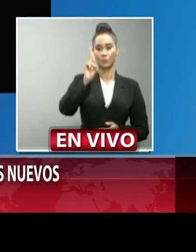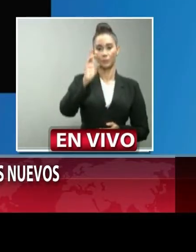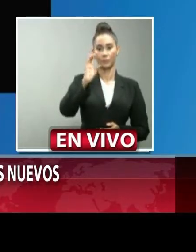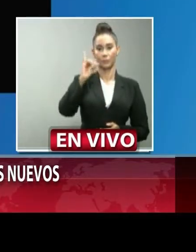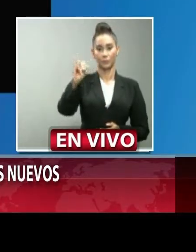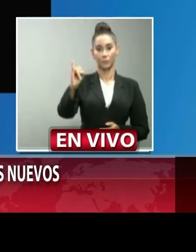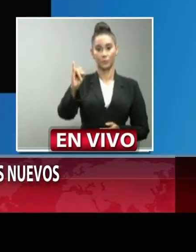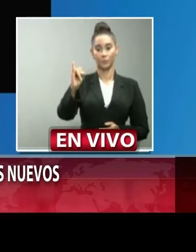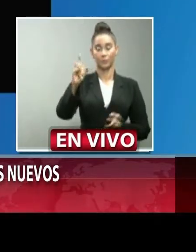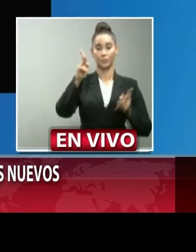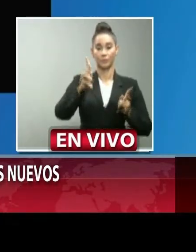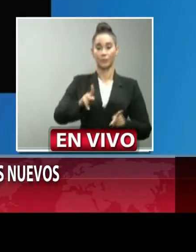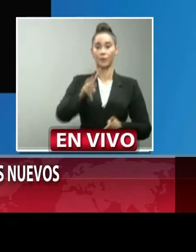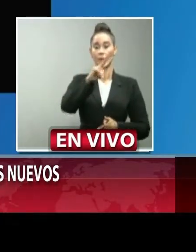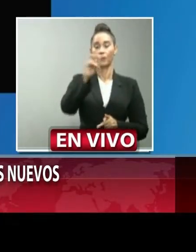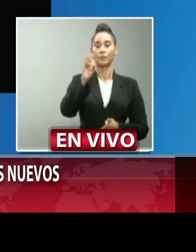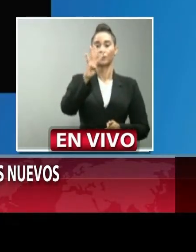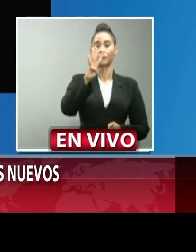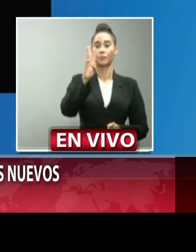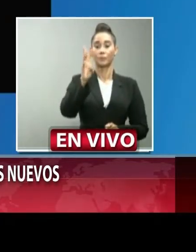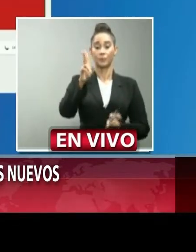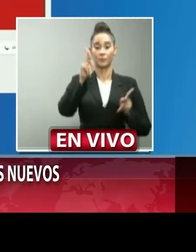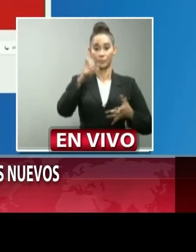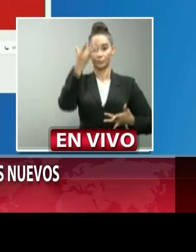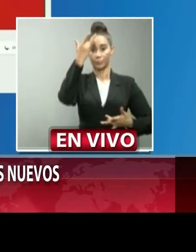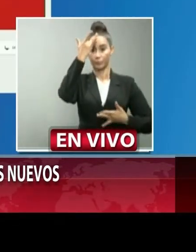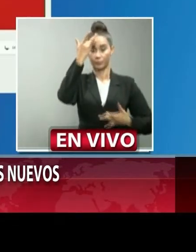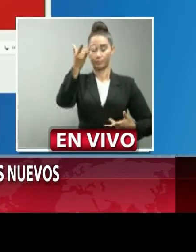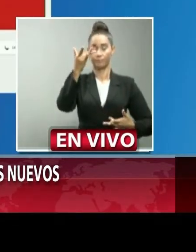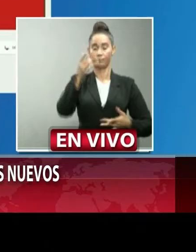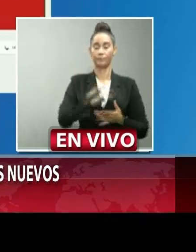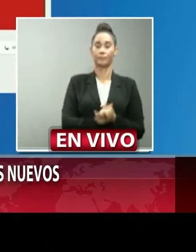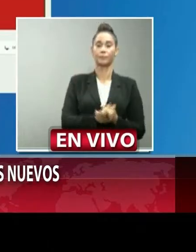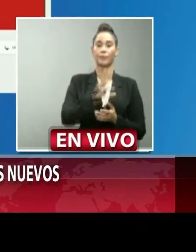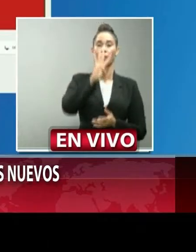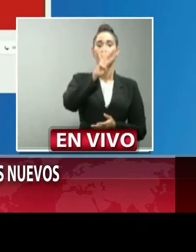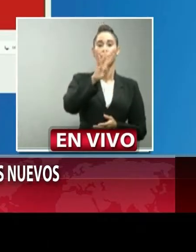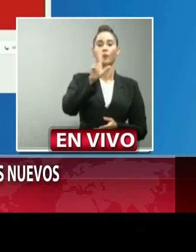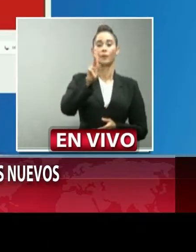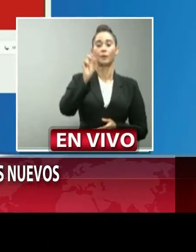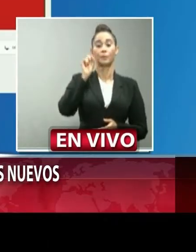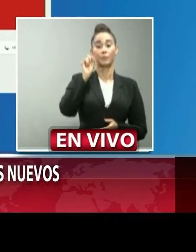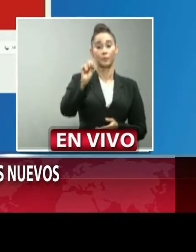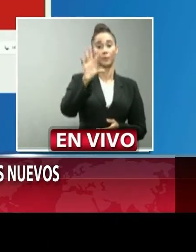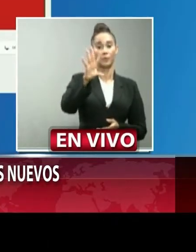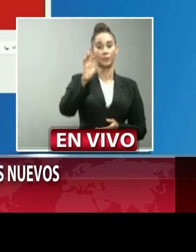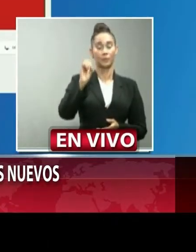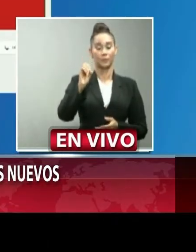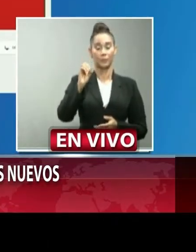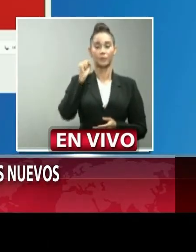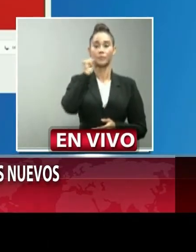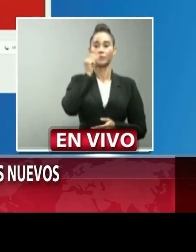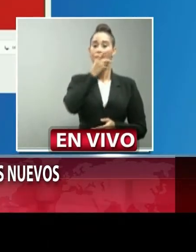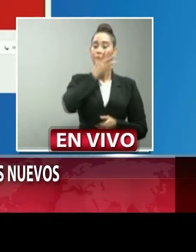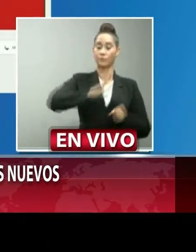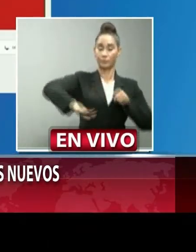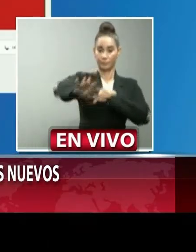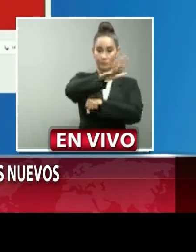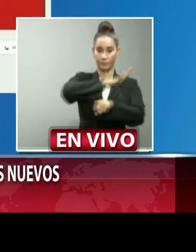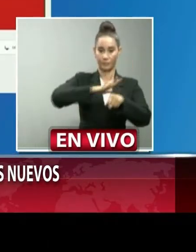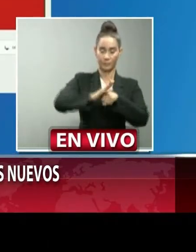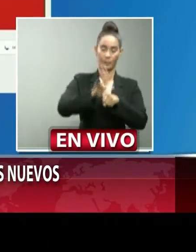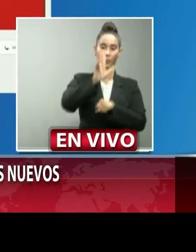246 casos 43.50% en centros del Gran Santo Domingo